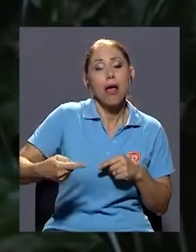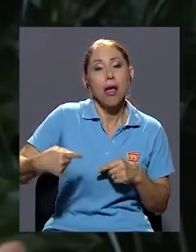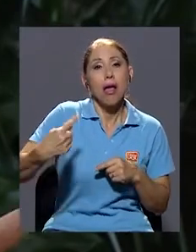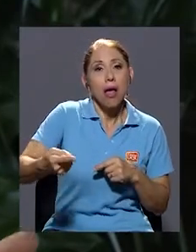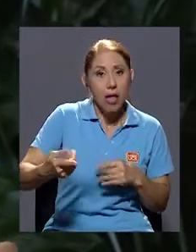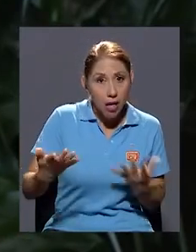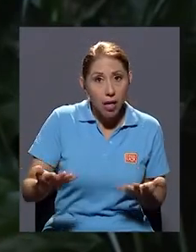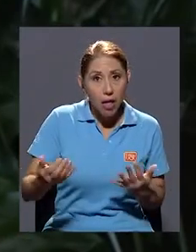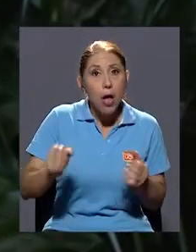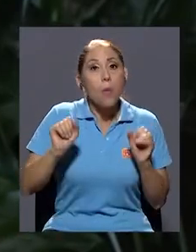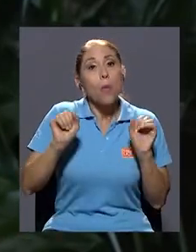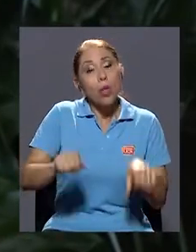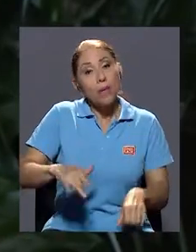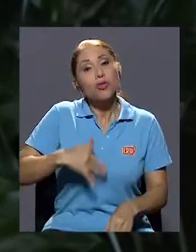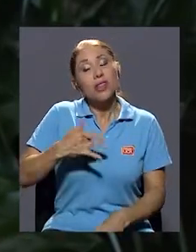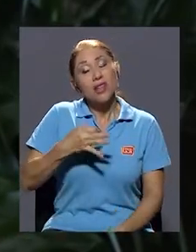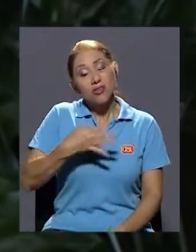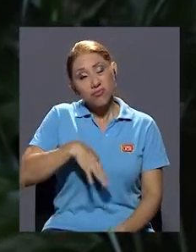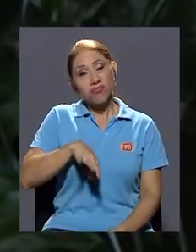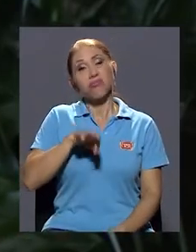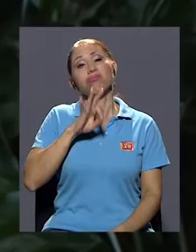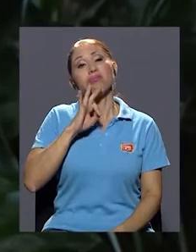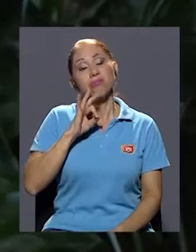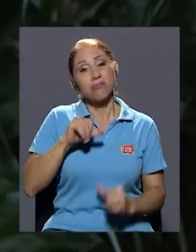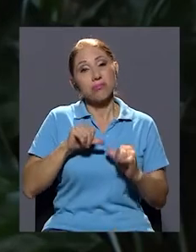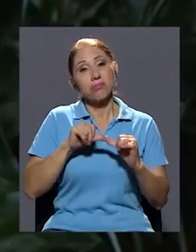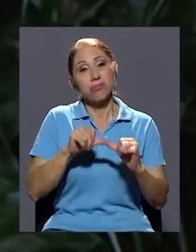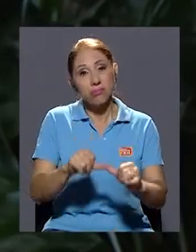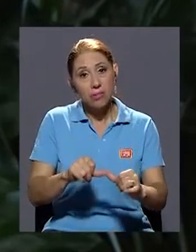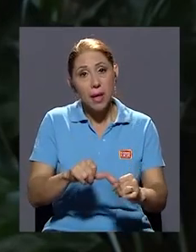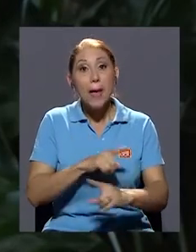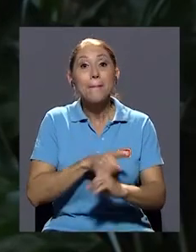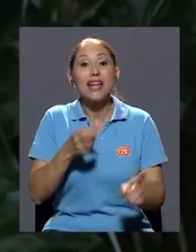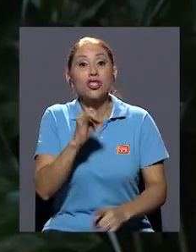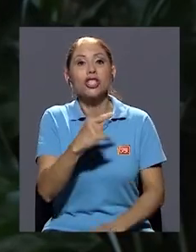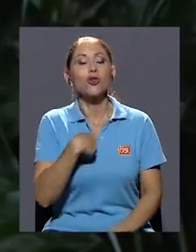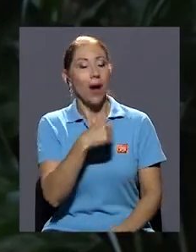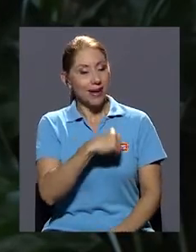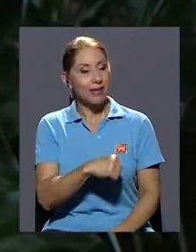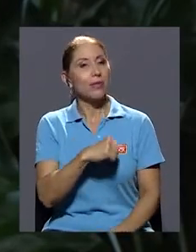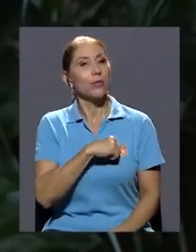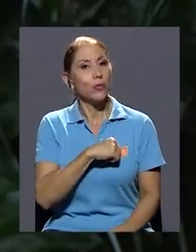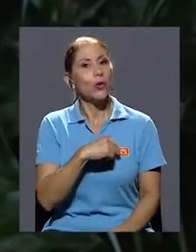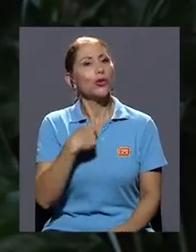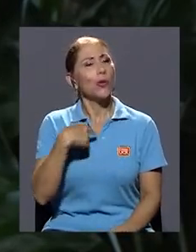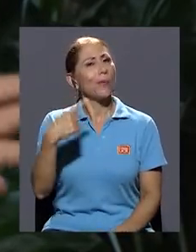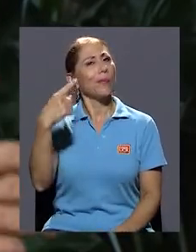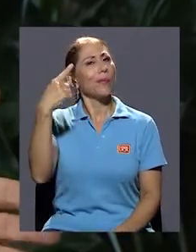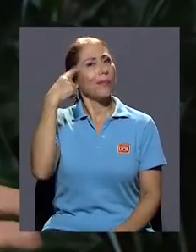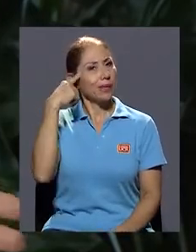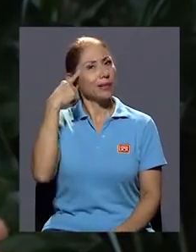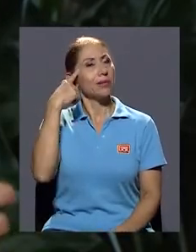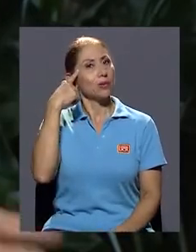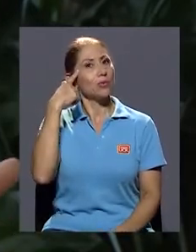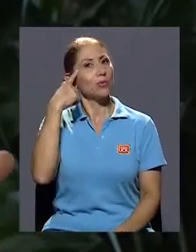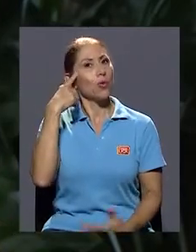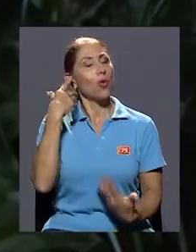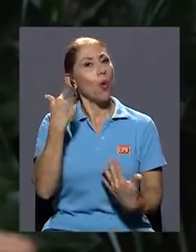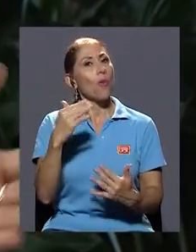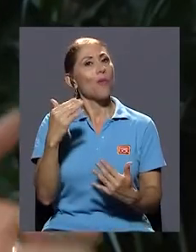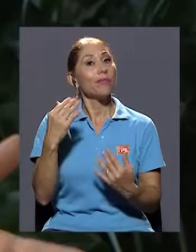expuestos a sentirnos defraudados constantemente, pero sí tengo esa actitud y logro tener una visión de perspectiva